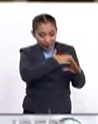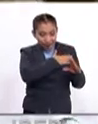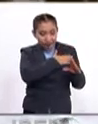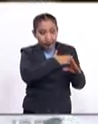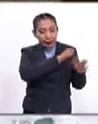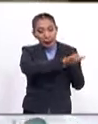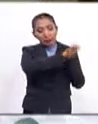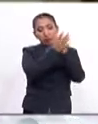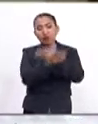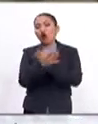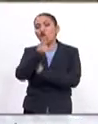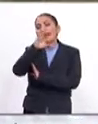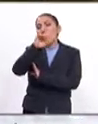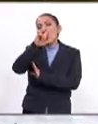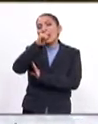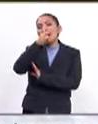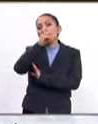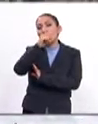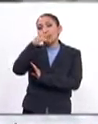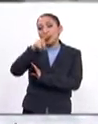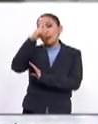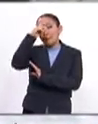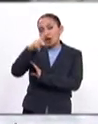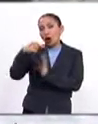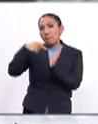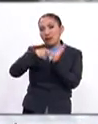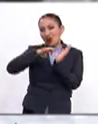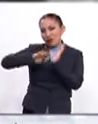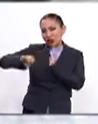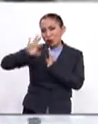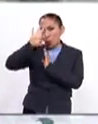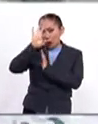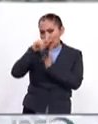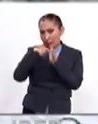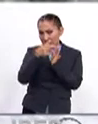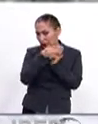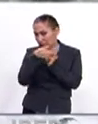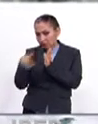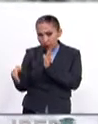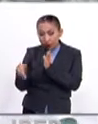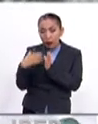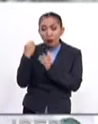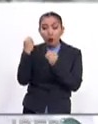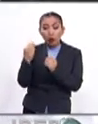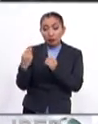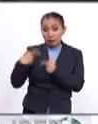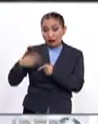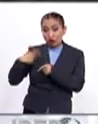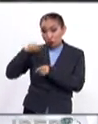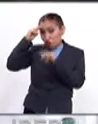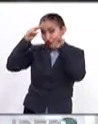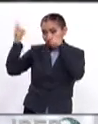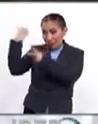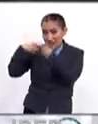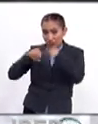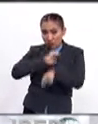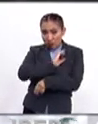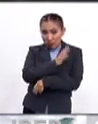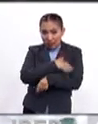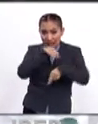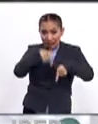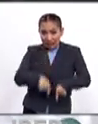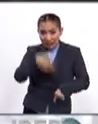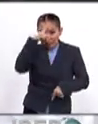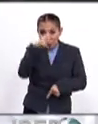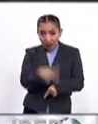se convirtió en Colegio de México a partir de 1940. Muchos de los intelectuales que llegaron a